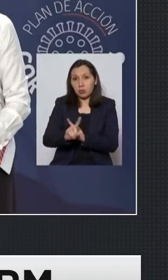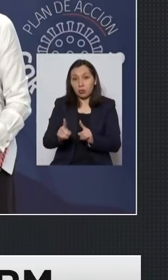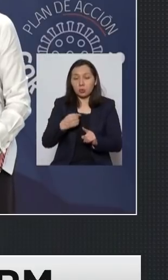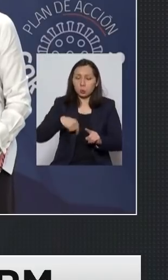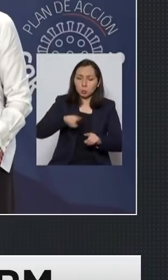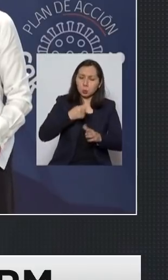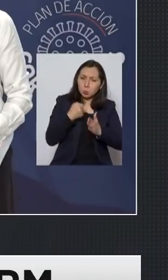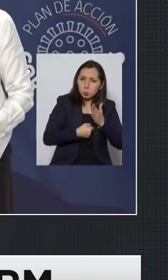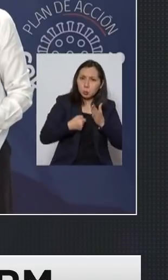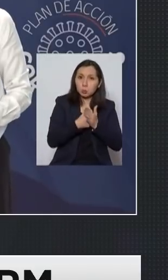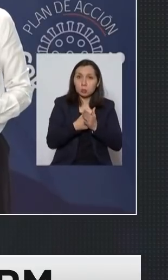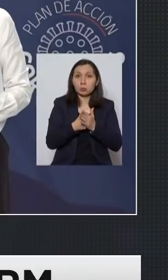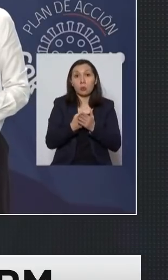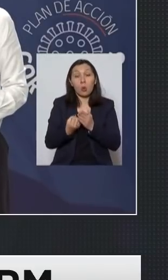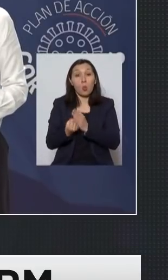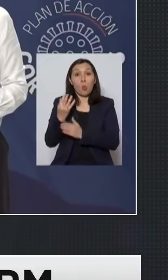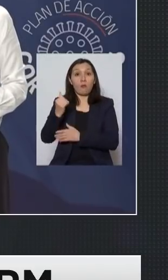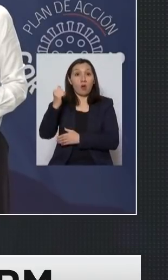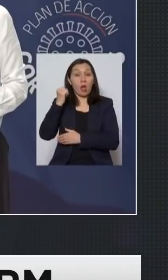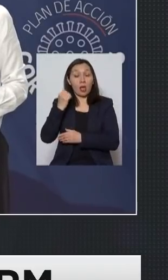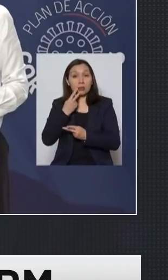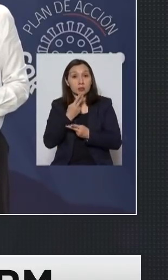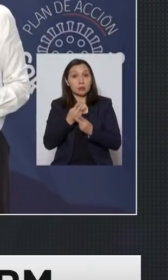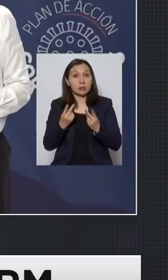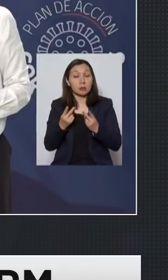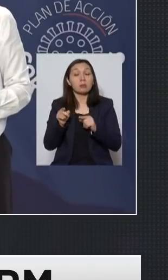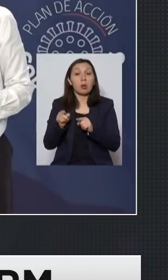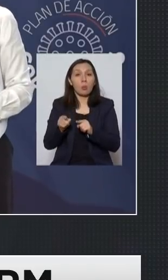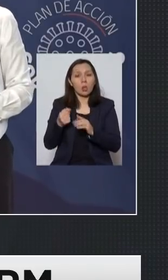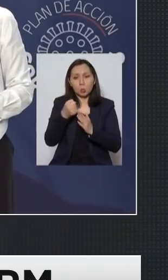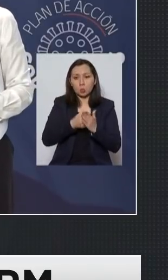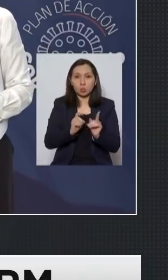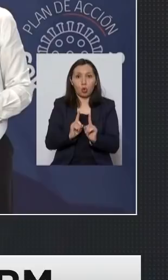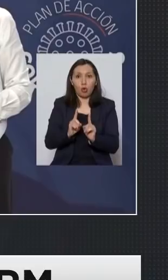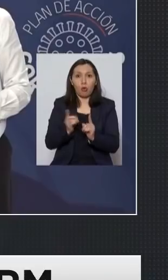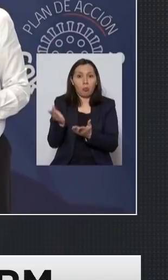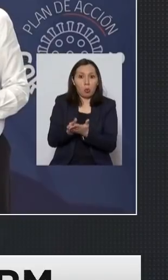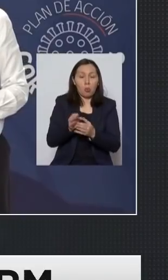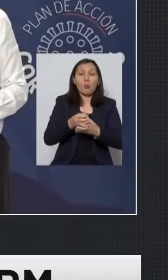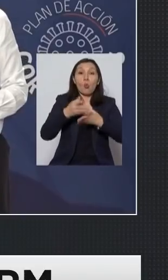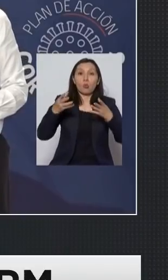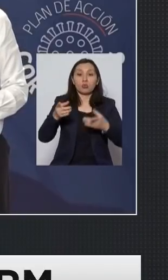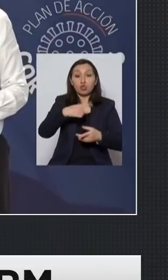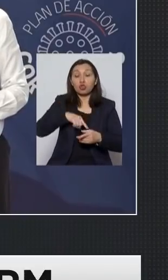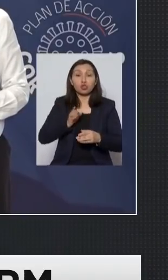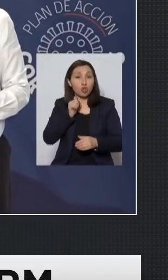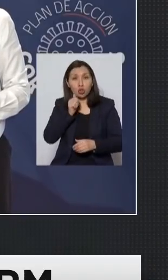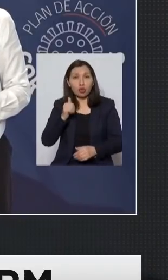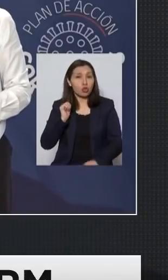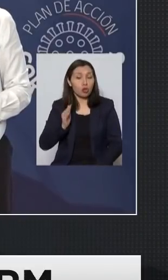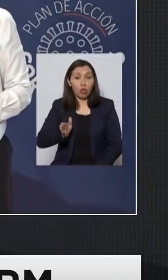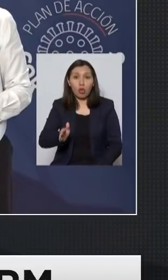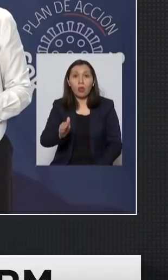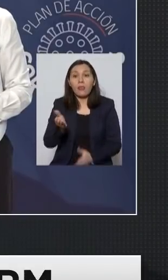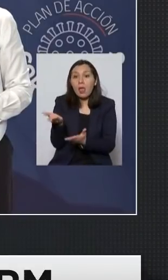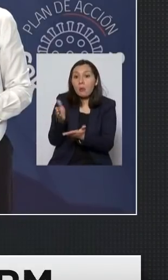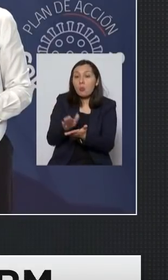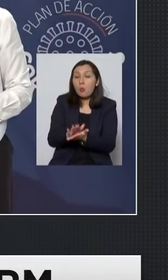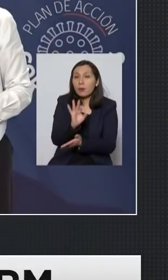luchando salió esta novedad ayer luchando para que si no ocurra nosotros mantenemos una letalidad estable